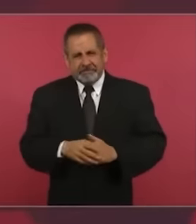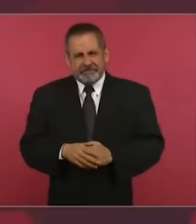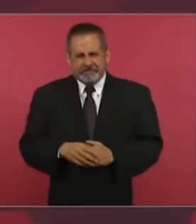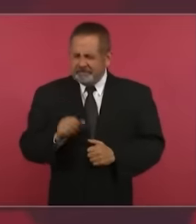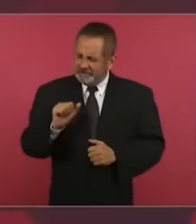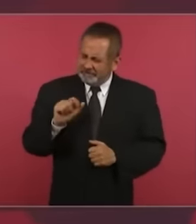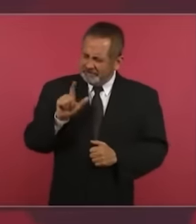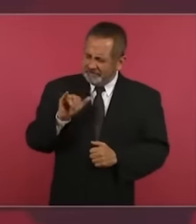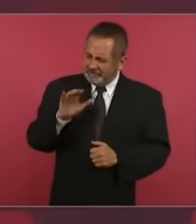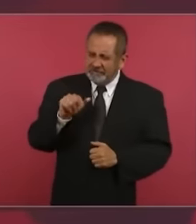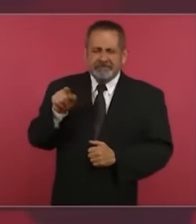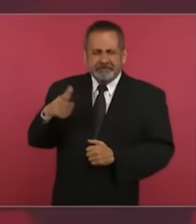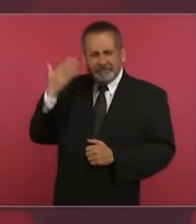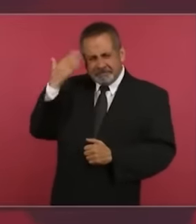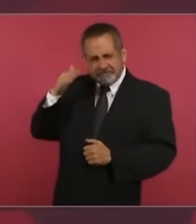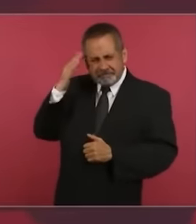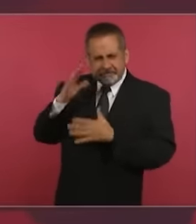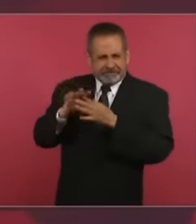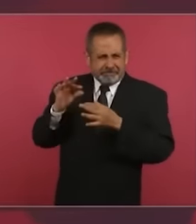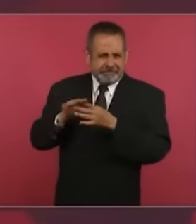Alicia es la que les va.